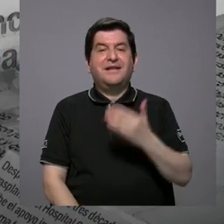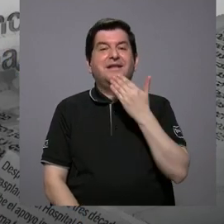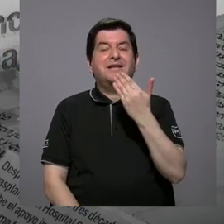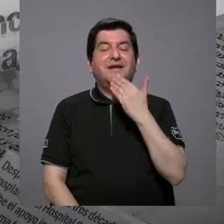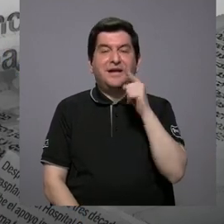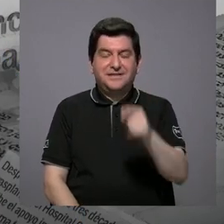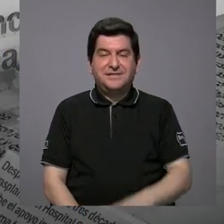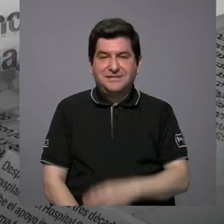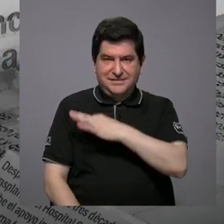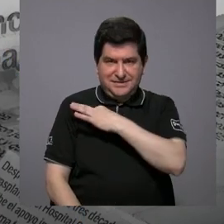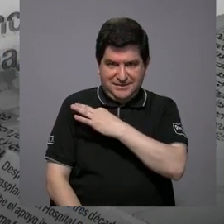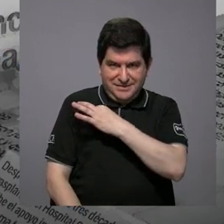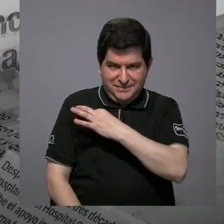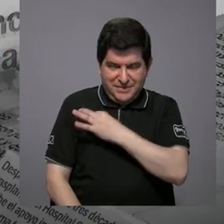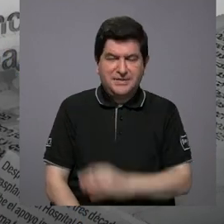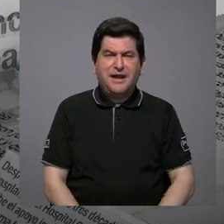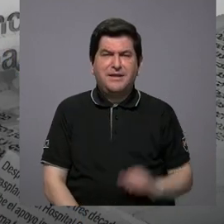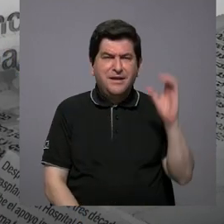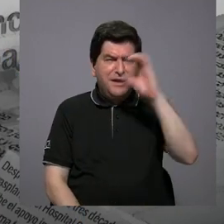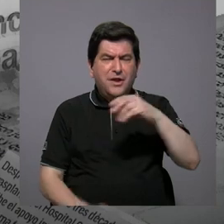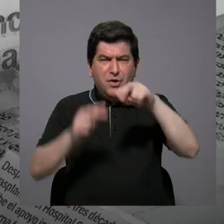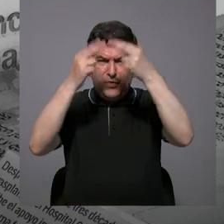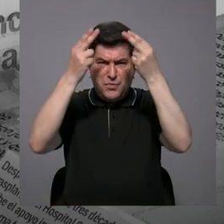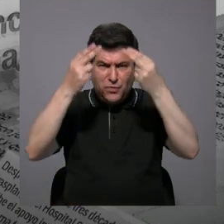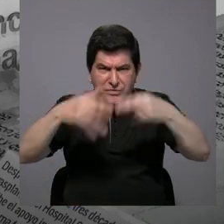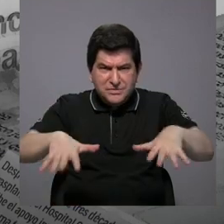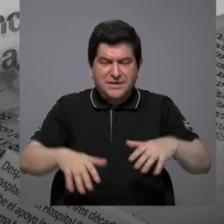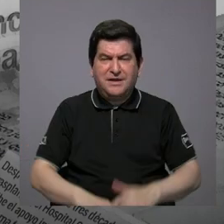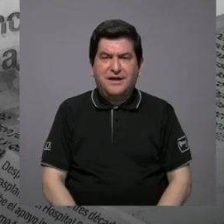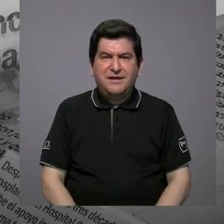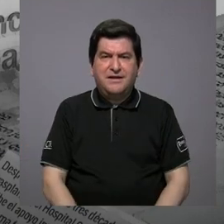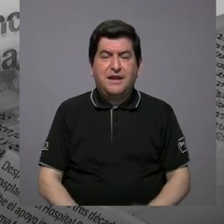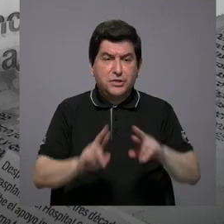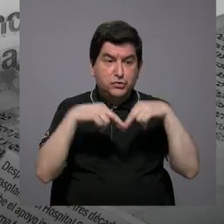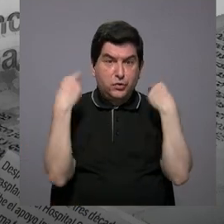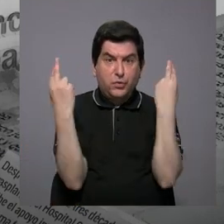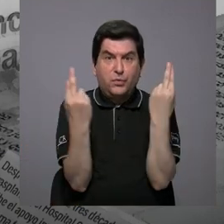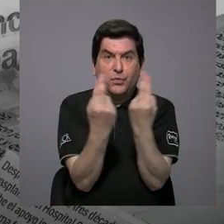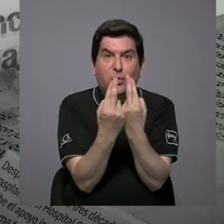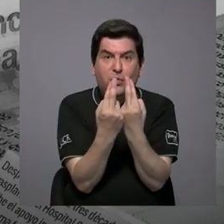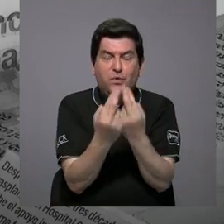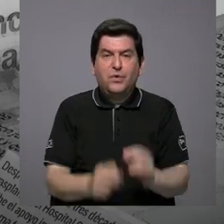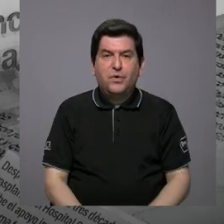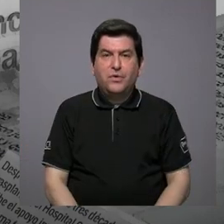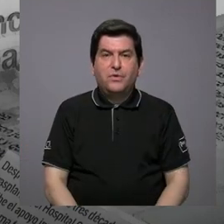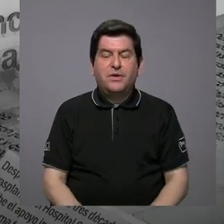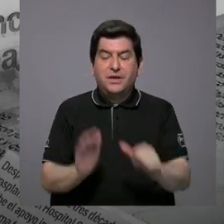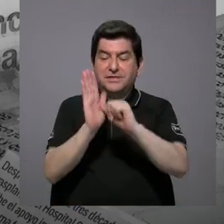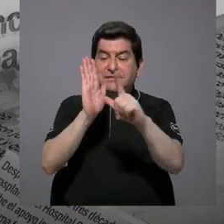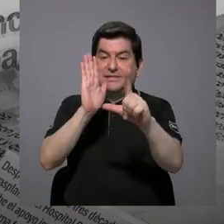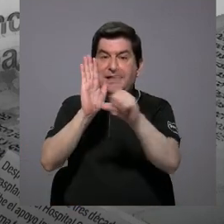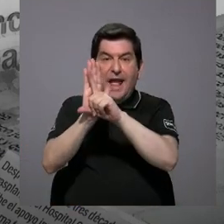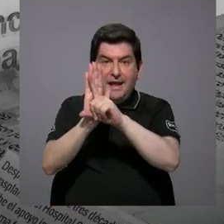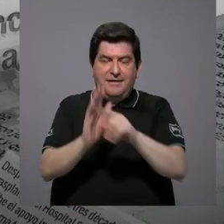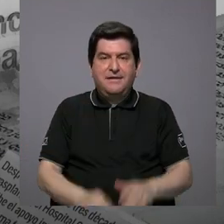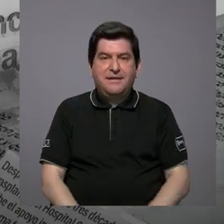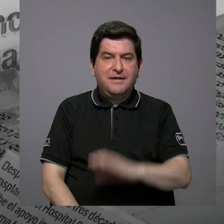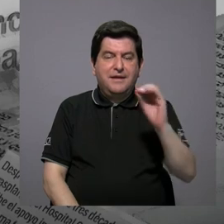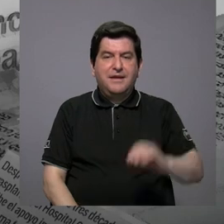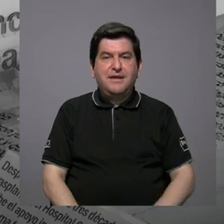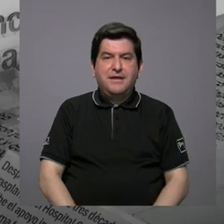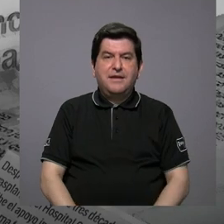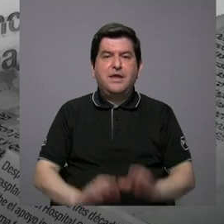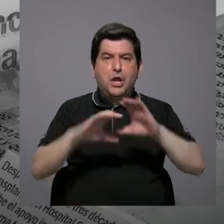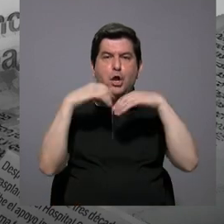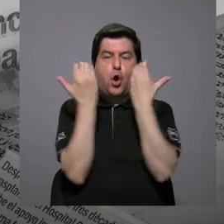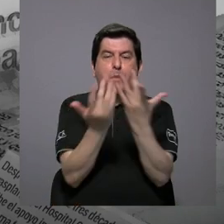los invitamos a que busquen en internet las sesiones de la Asamblea Legislativa, de las comisiones,